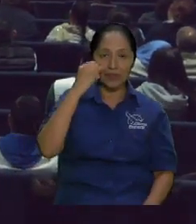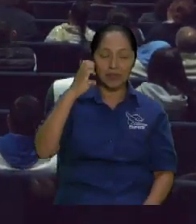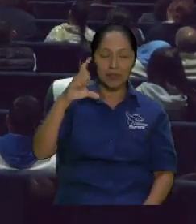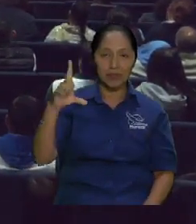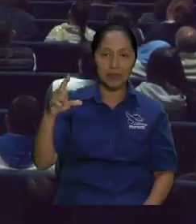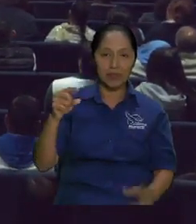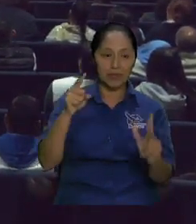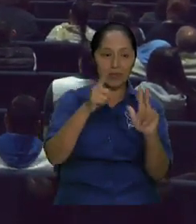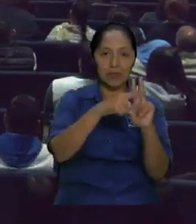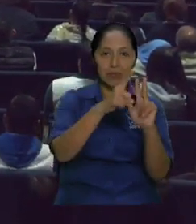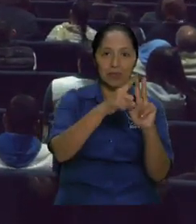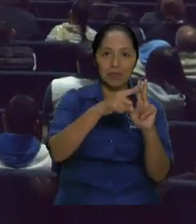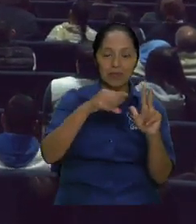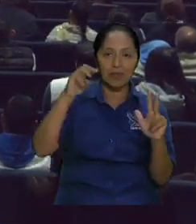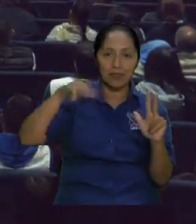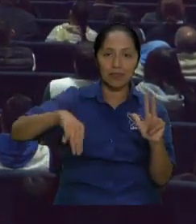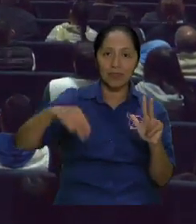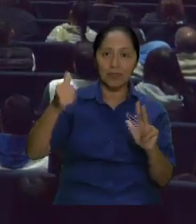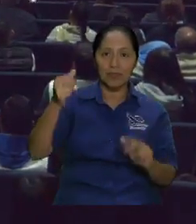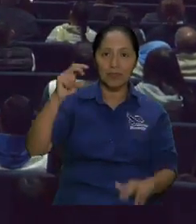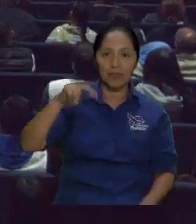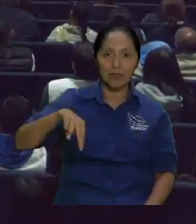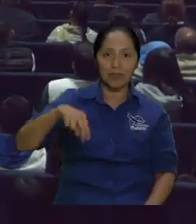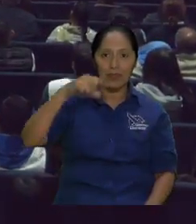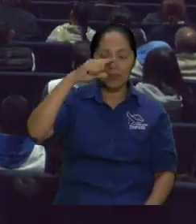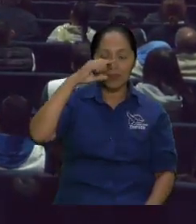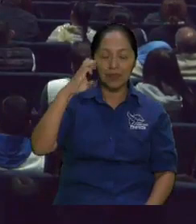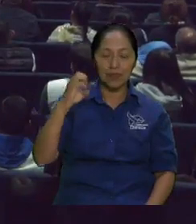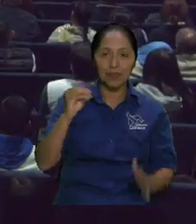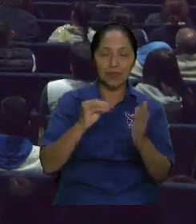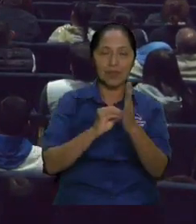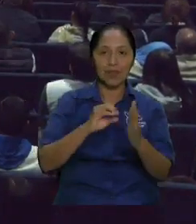decirlo así otro elemento más los ministros